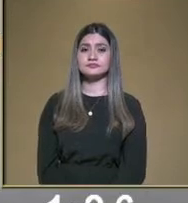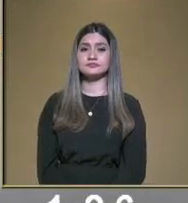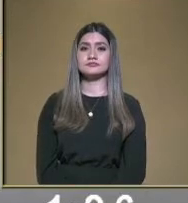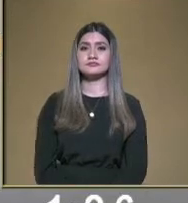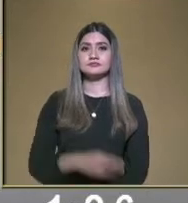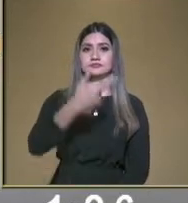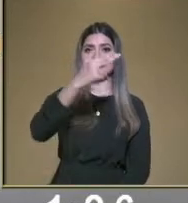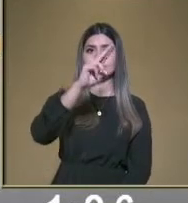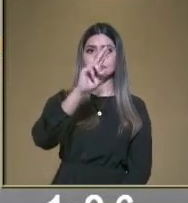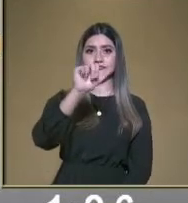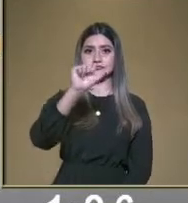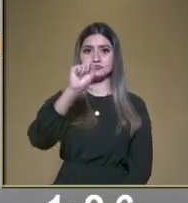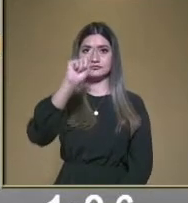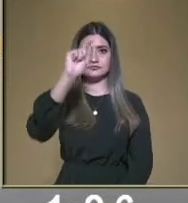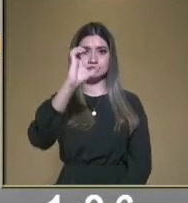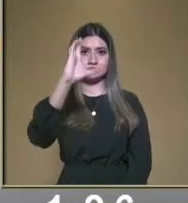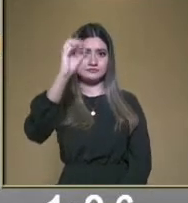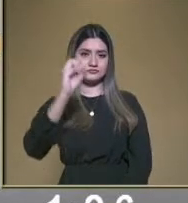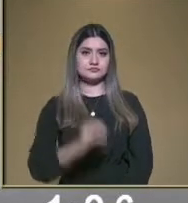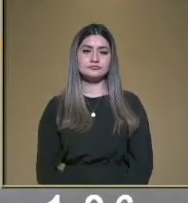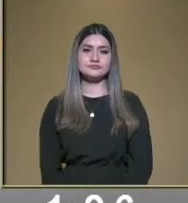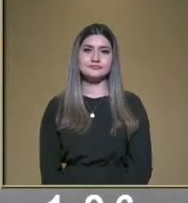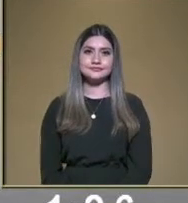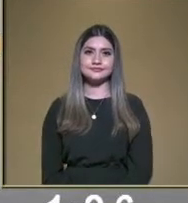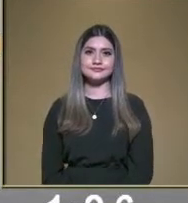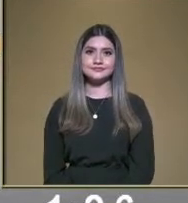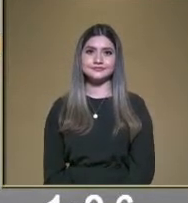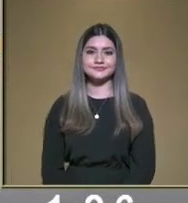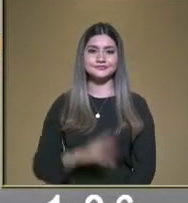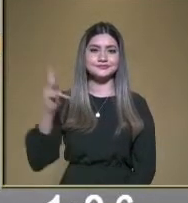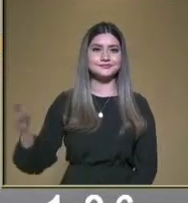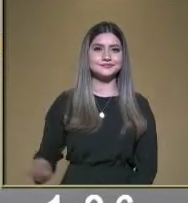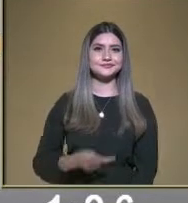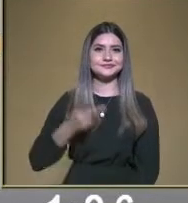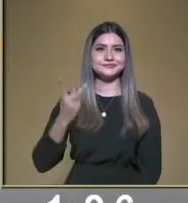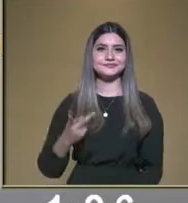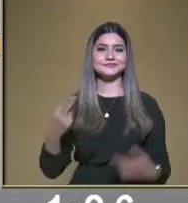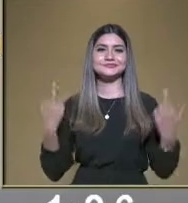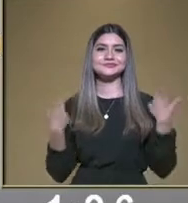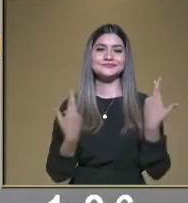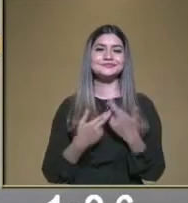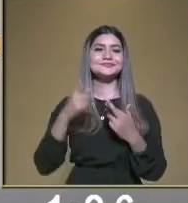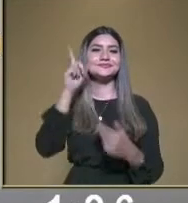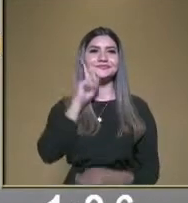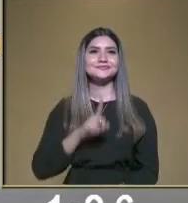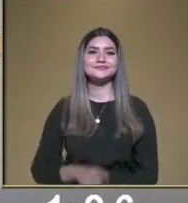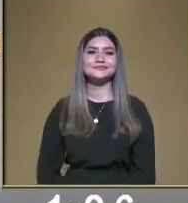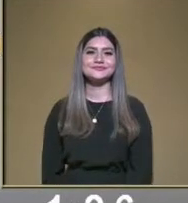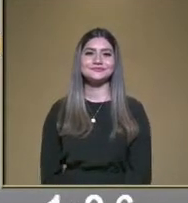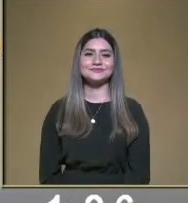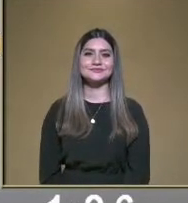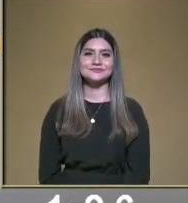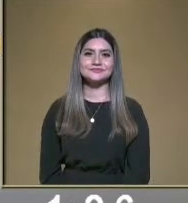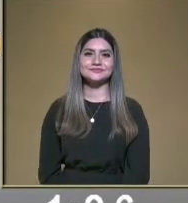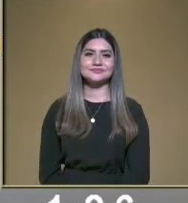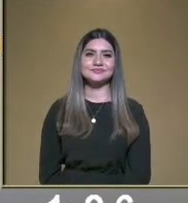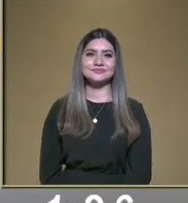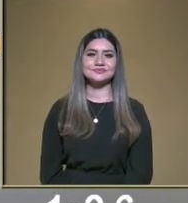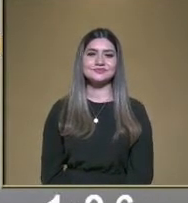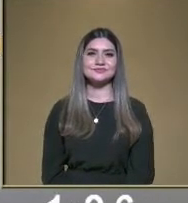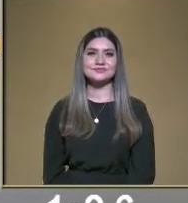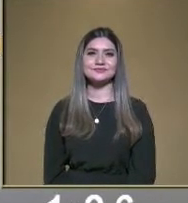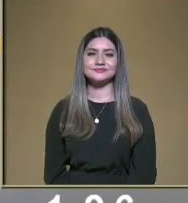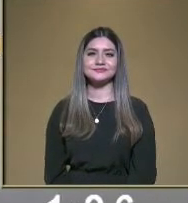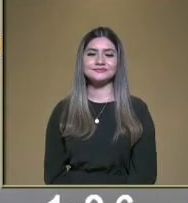El huasteco, ¿verdad? Bueno, le vamos a hacer una pregunta a la maestra Berenice. Dice, ¿por qué